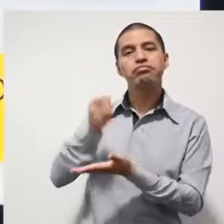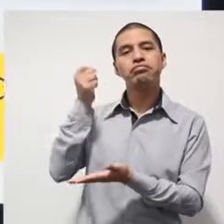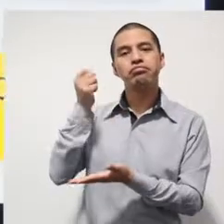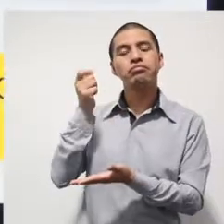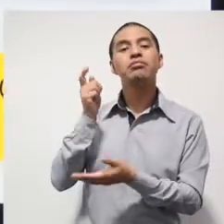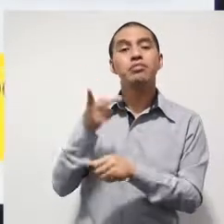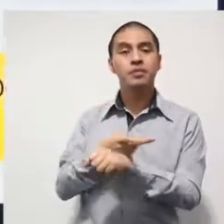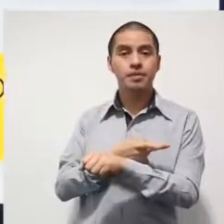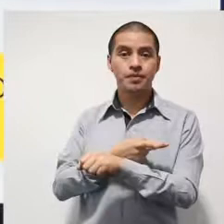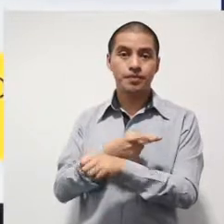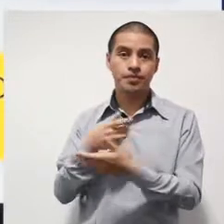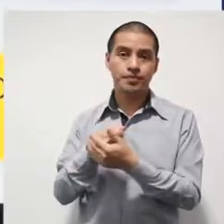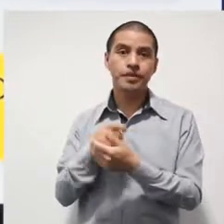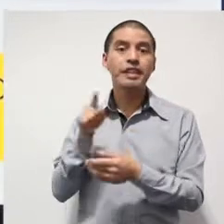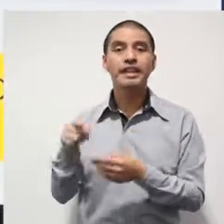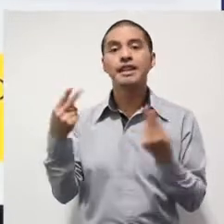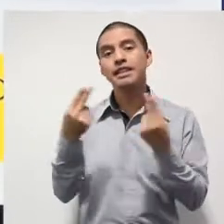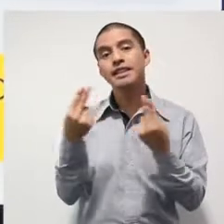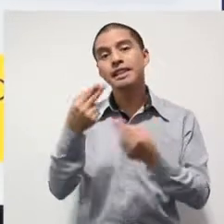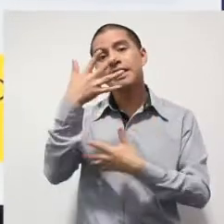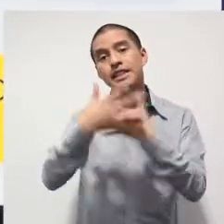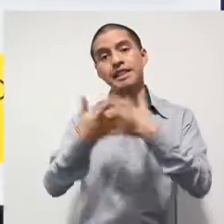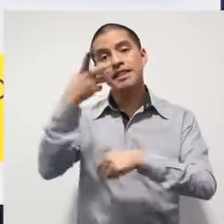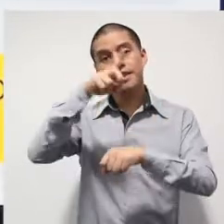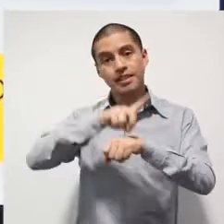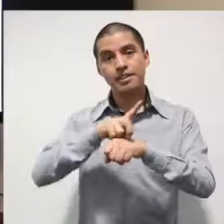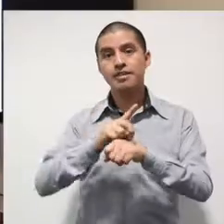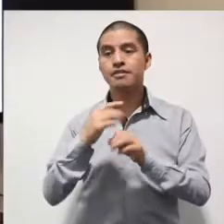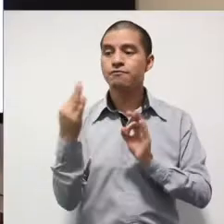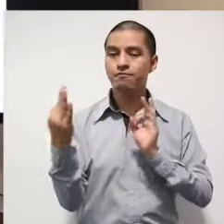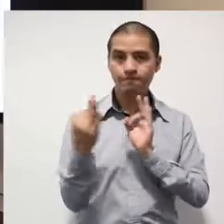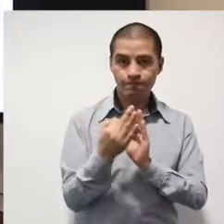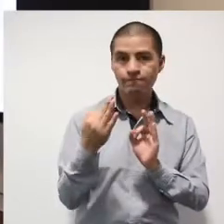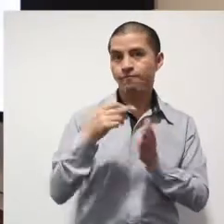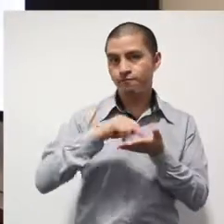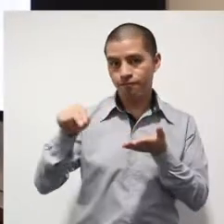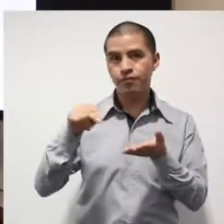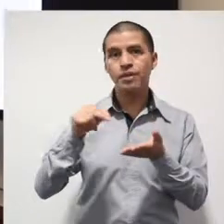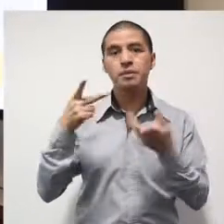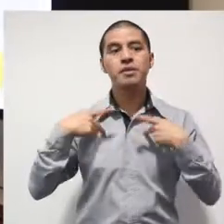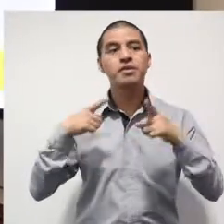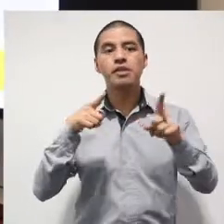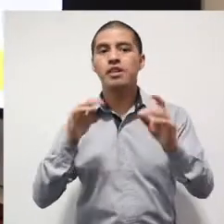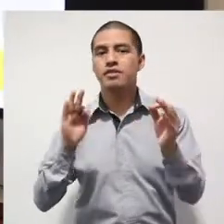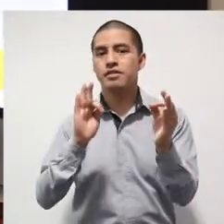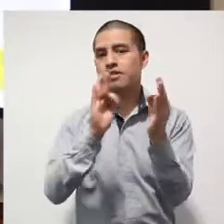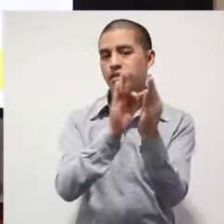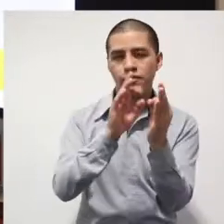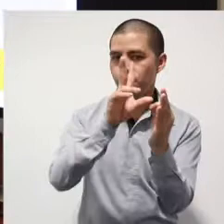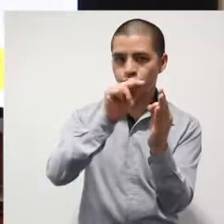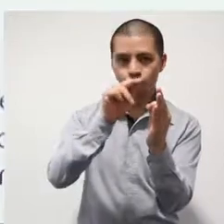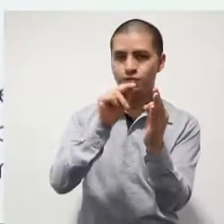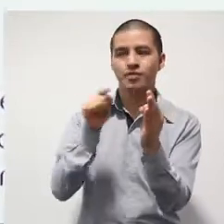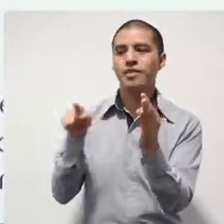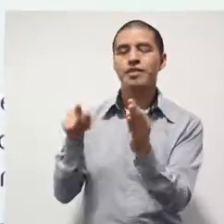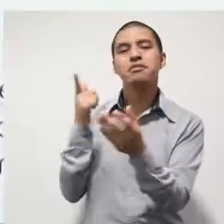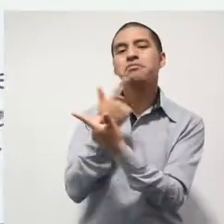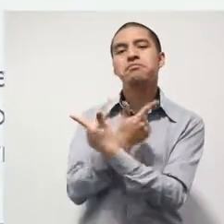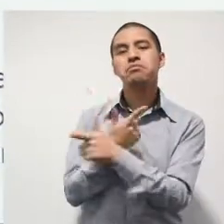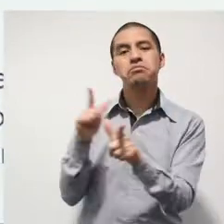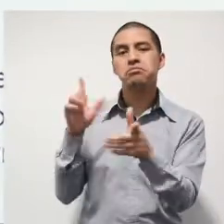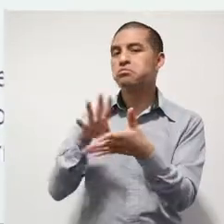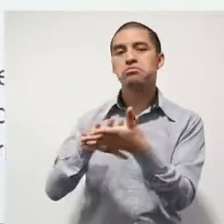fue lo que le impuso el juzgador? Que se presente cada 15 días y que no se acerque a las víctimas. El juez